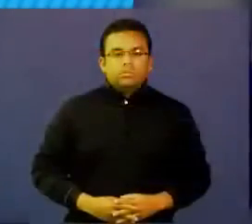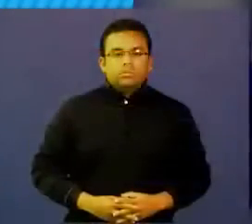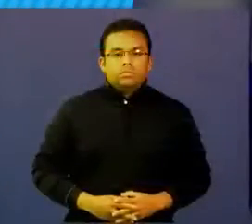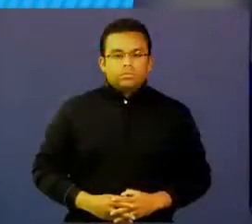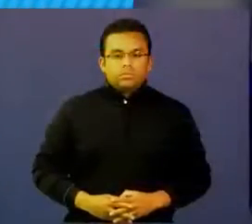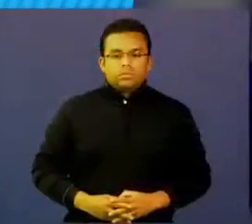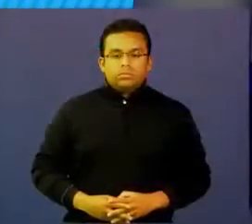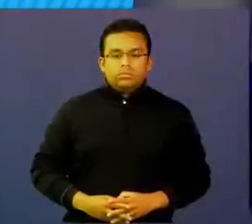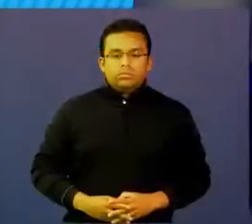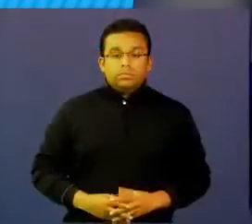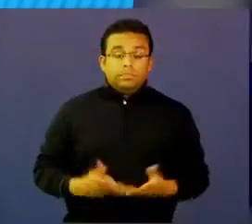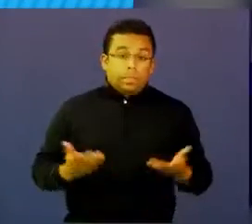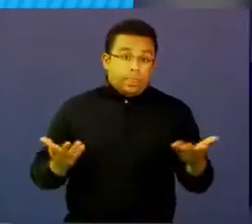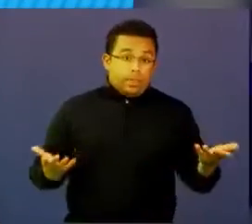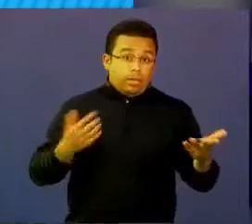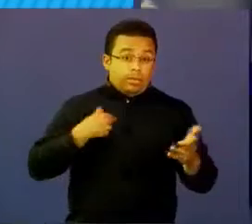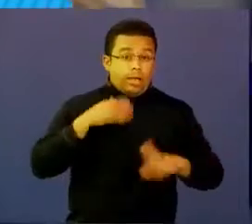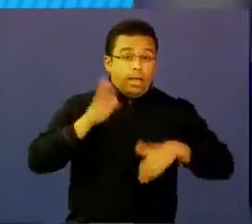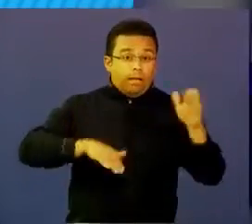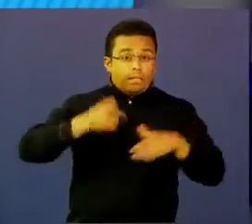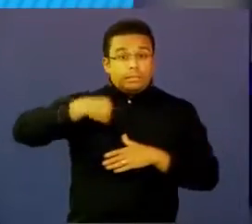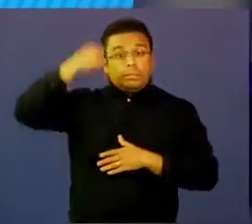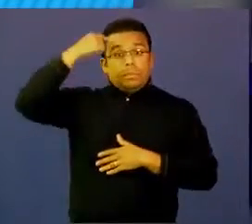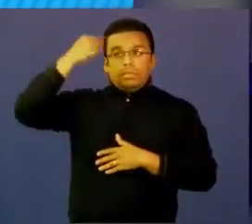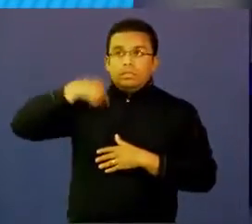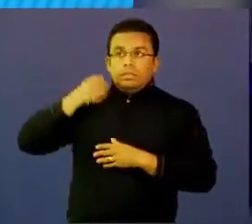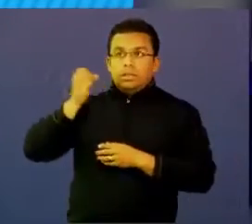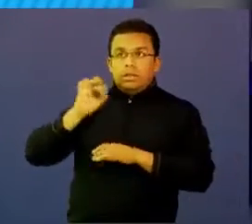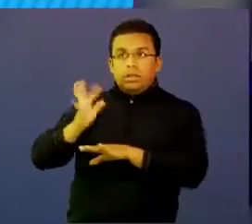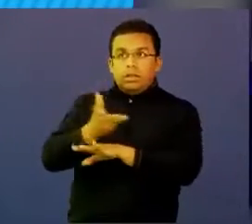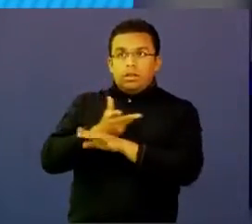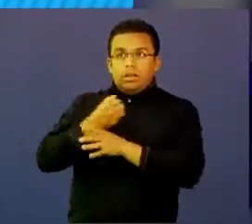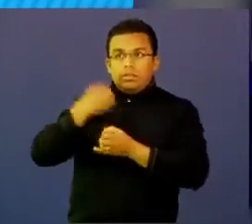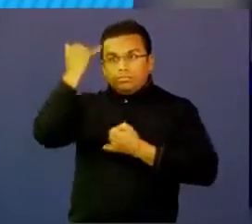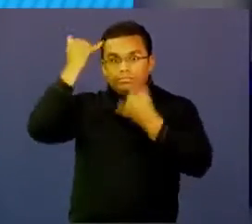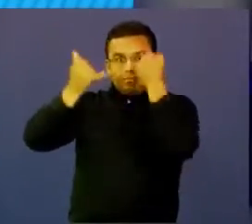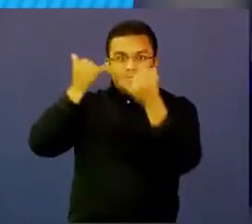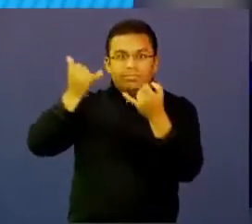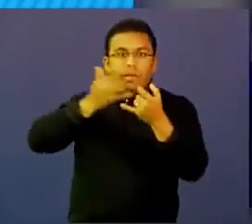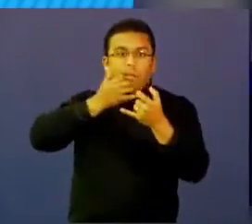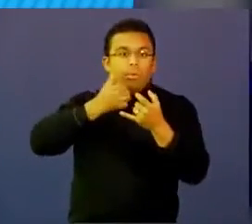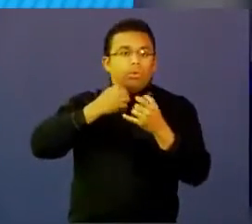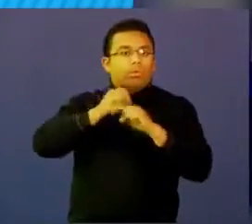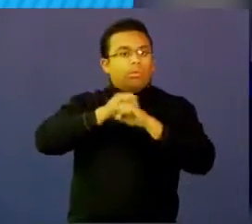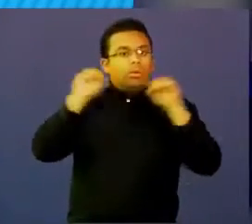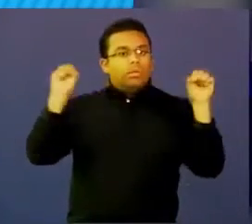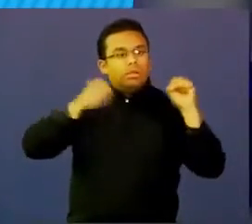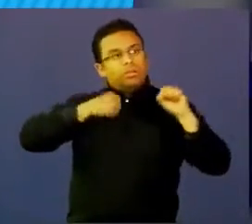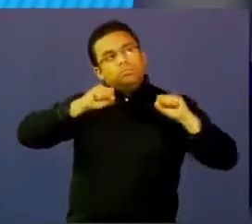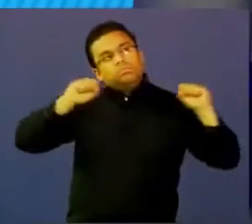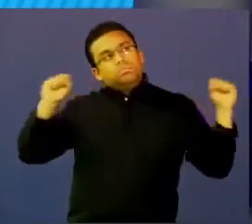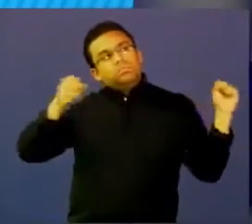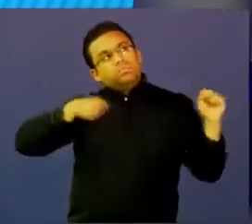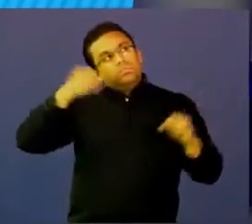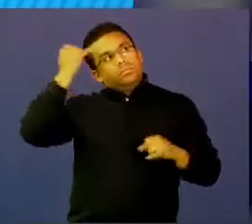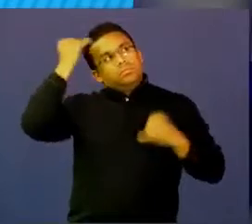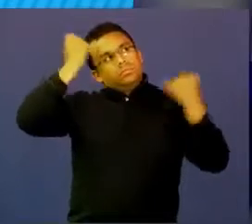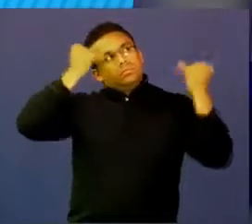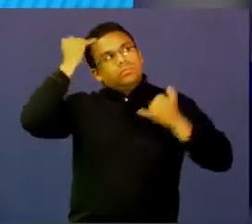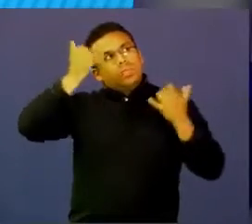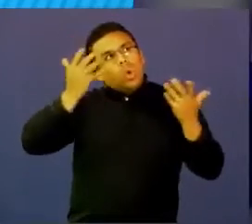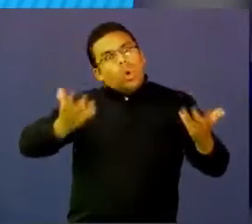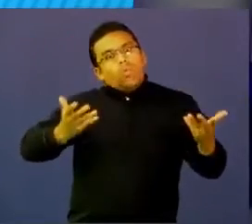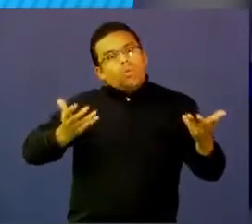es algo que hacemos todos los días, nos levantamos, pensamos que nos vamos a poner, de alguna forma usamos la creatividad para solucionar el día a día. Entonces, la creatividad se